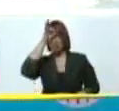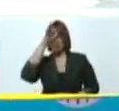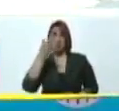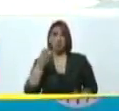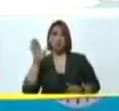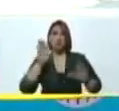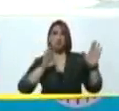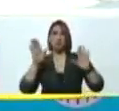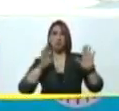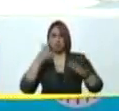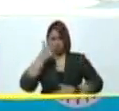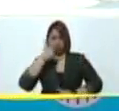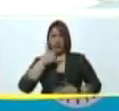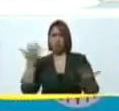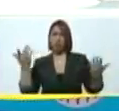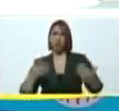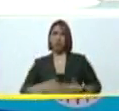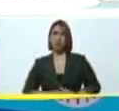levanten la mano con sinceridad,